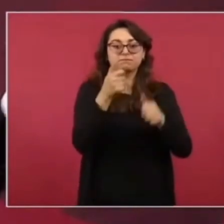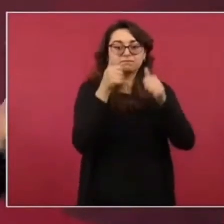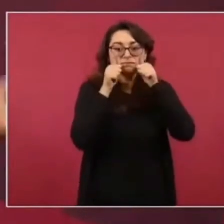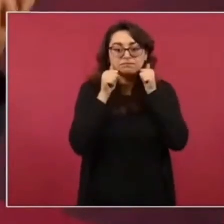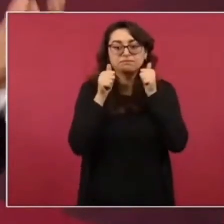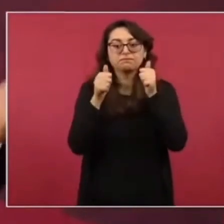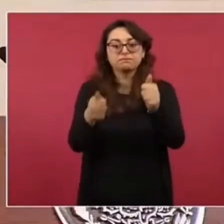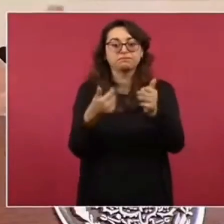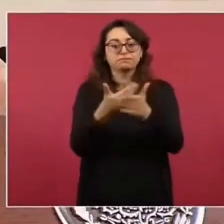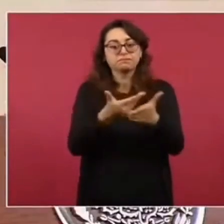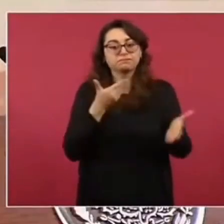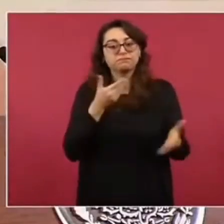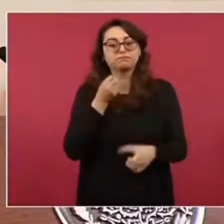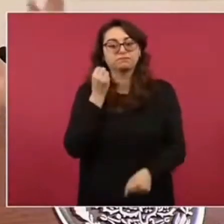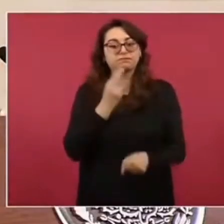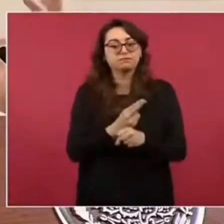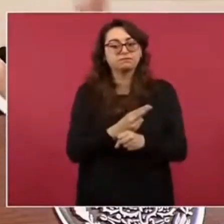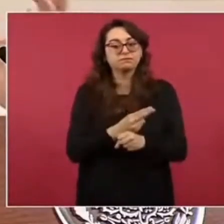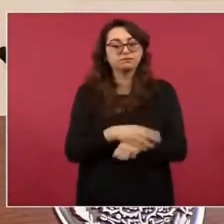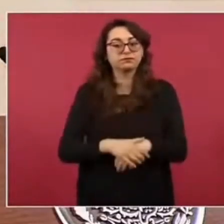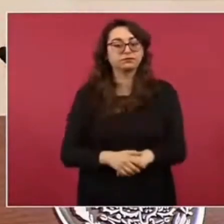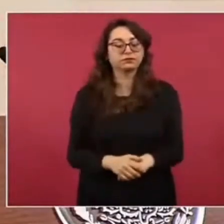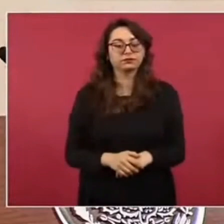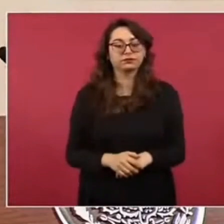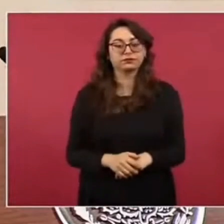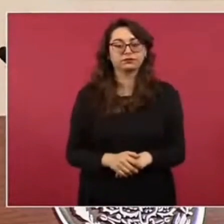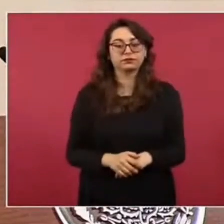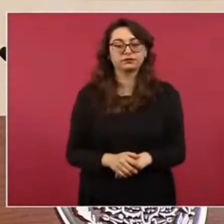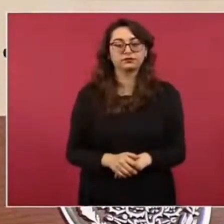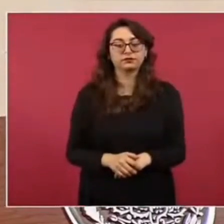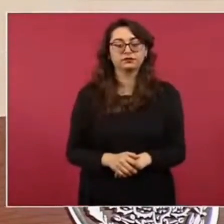esto de que los adolescentes